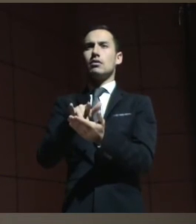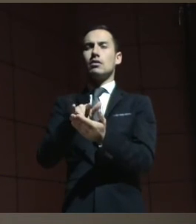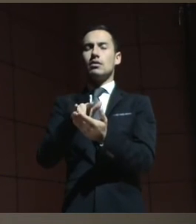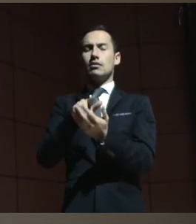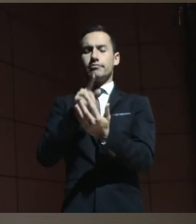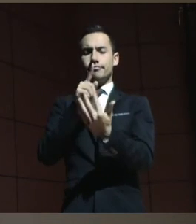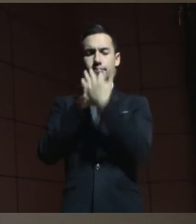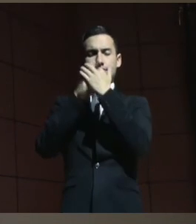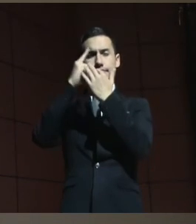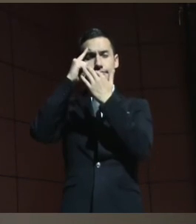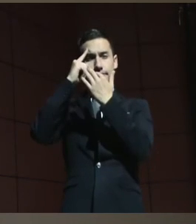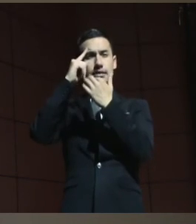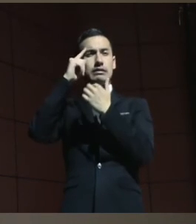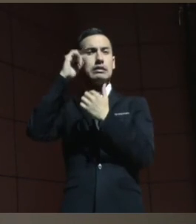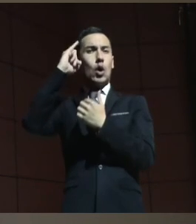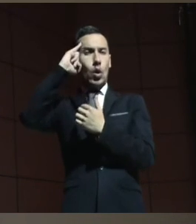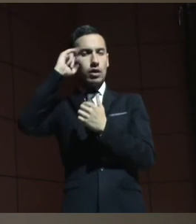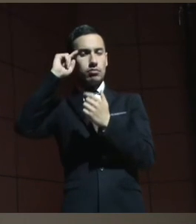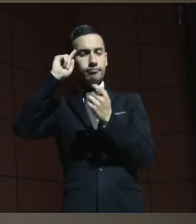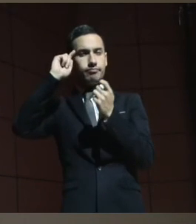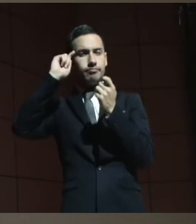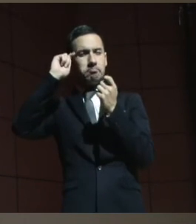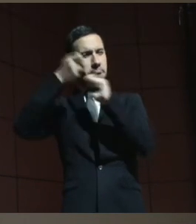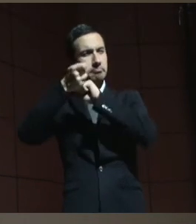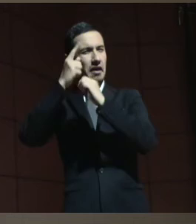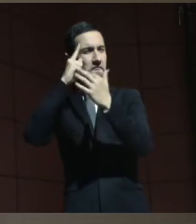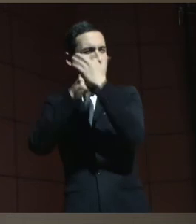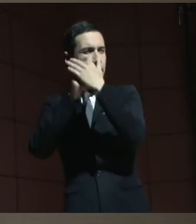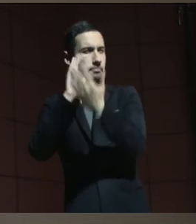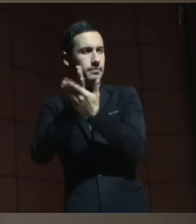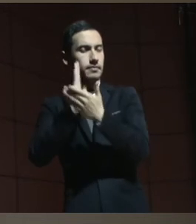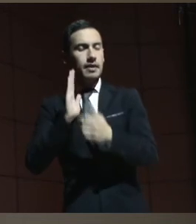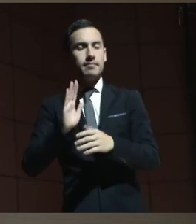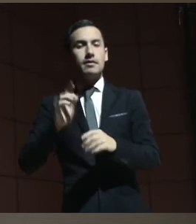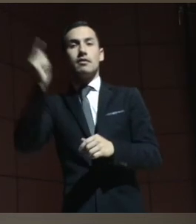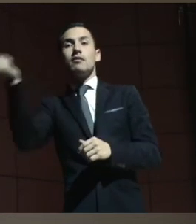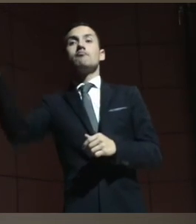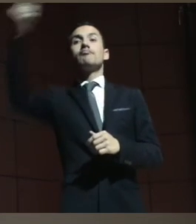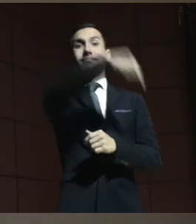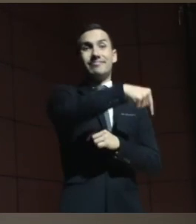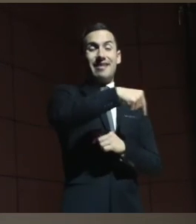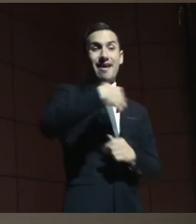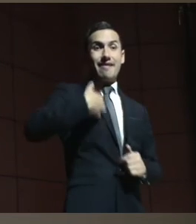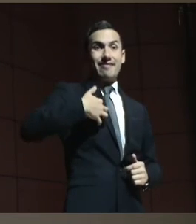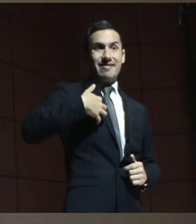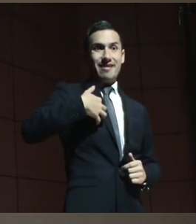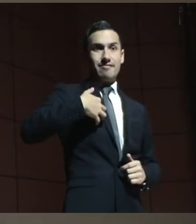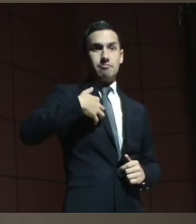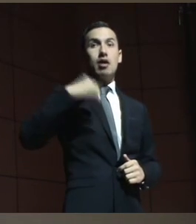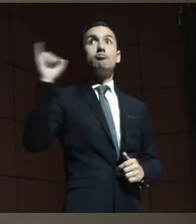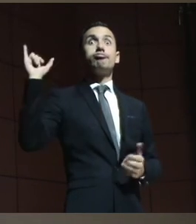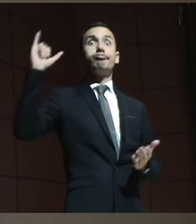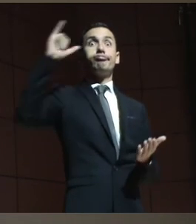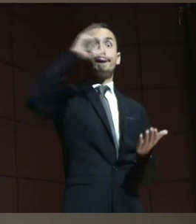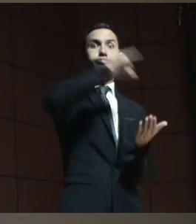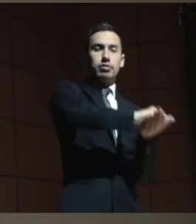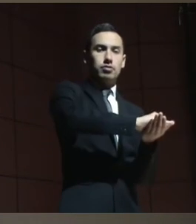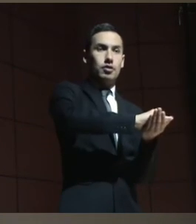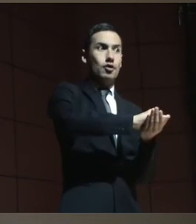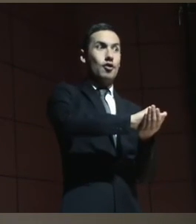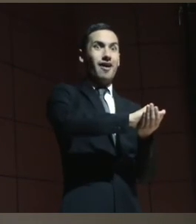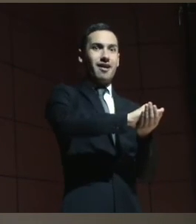psicótica importante vuelve a Argentina y yo tuve la oportunidad